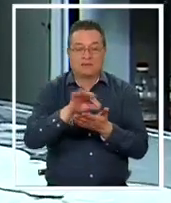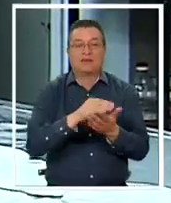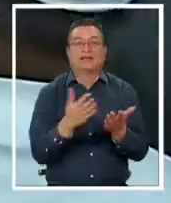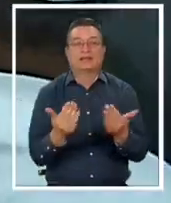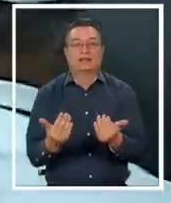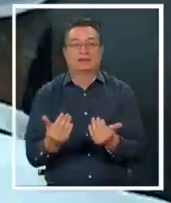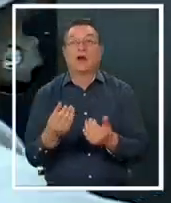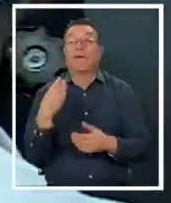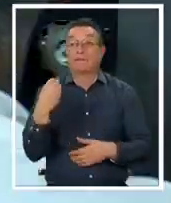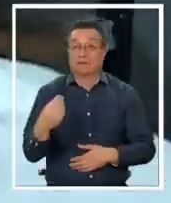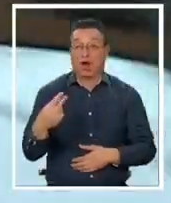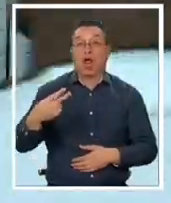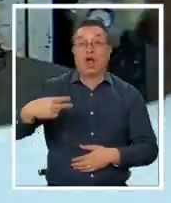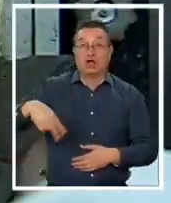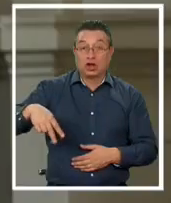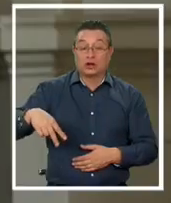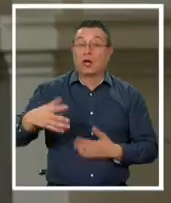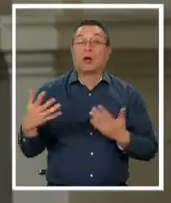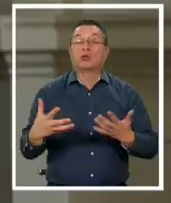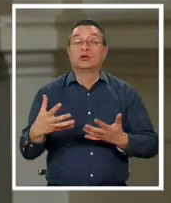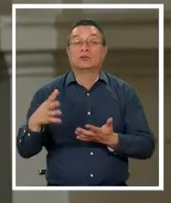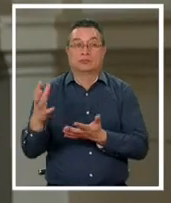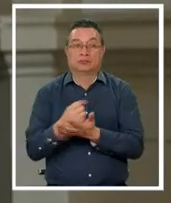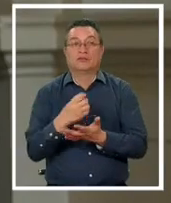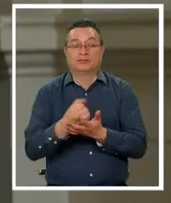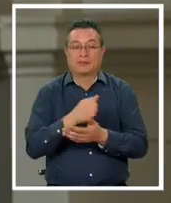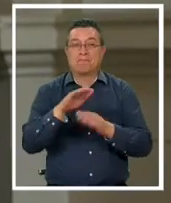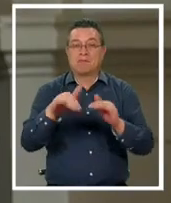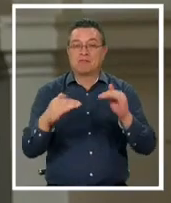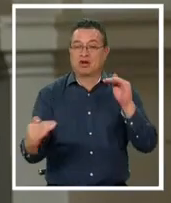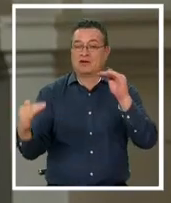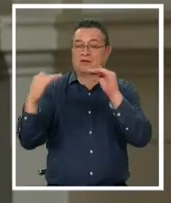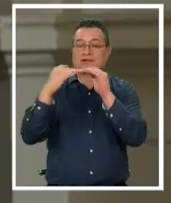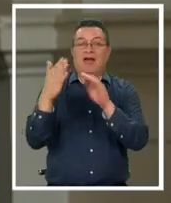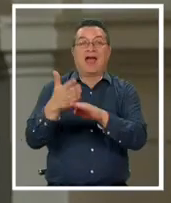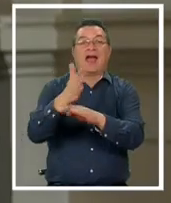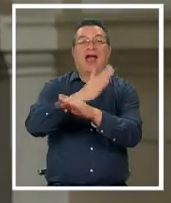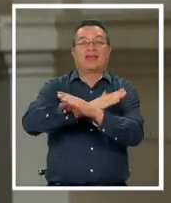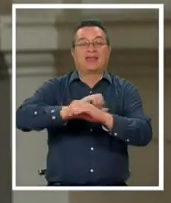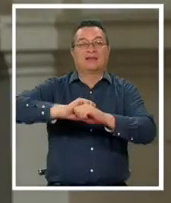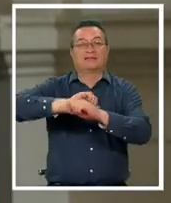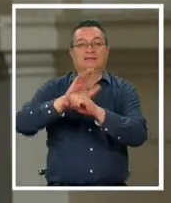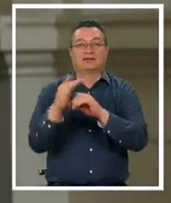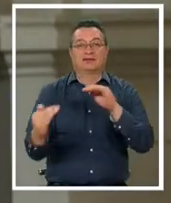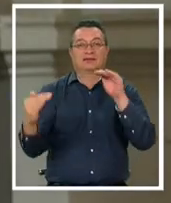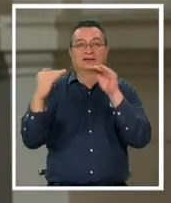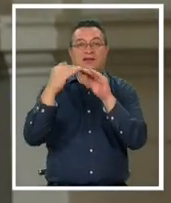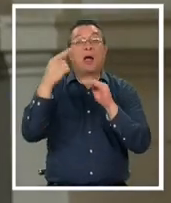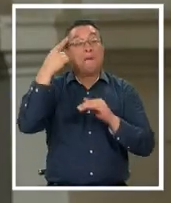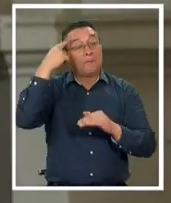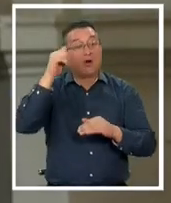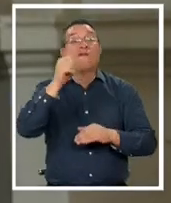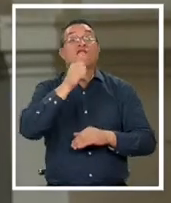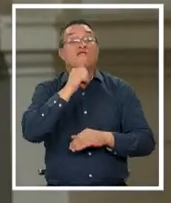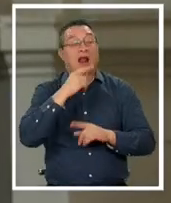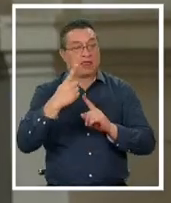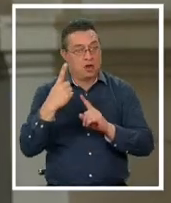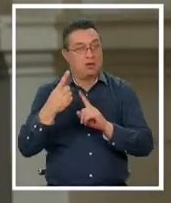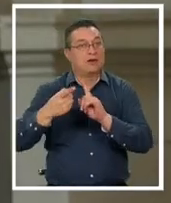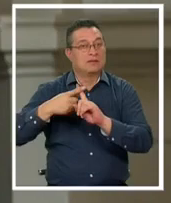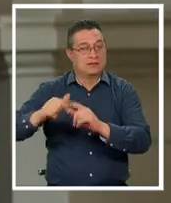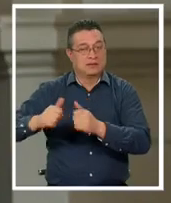Es una muy buena noticia porque hemos recuperado los niveles de empleo que teníamos pre-pandemia. Pero todavía hay un desafío enorme con